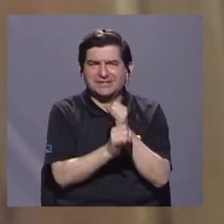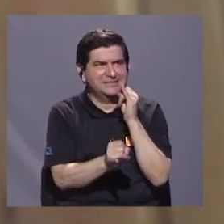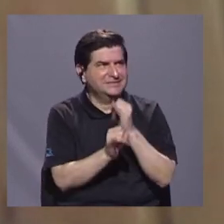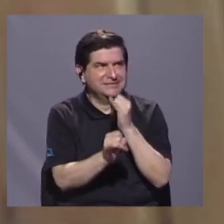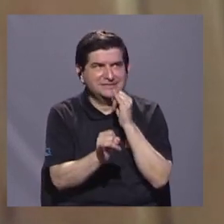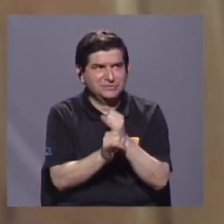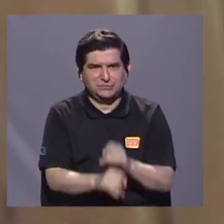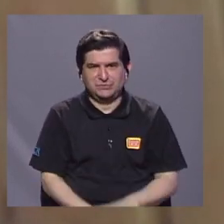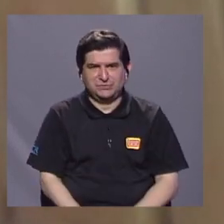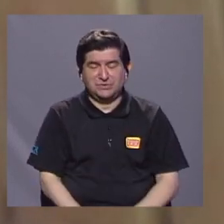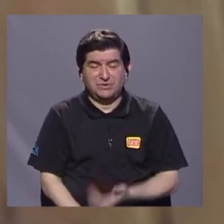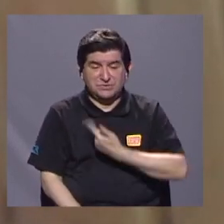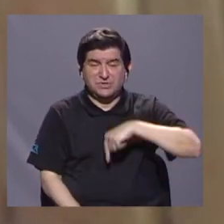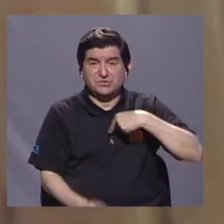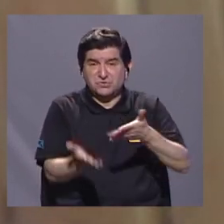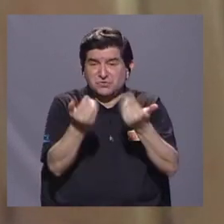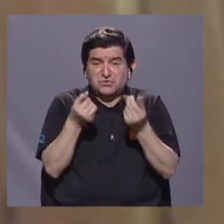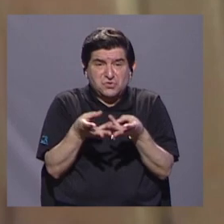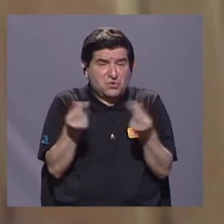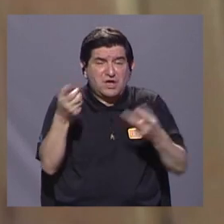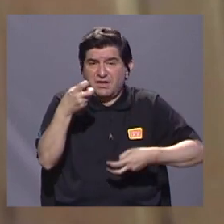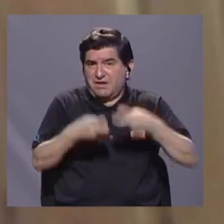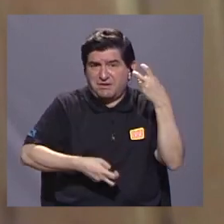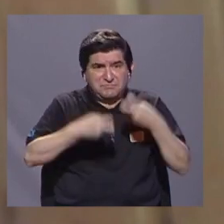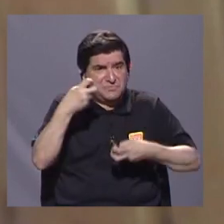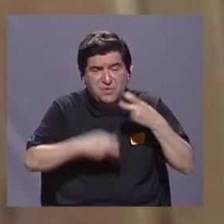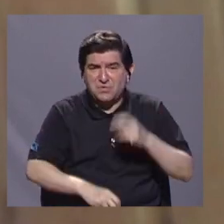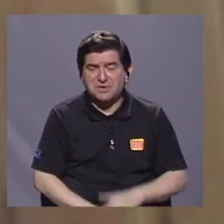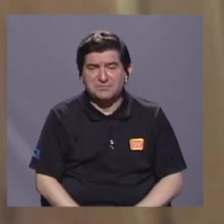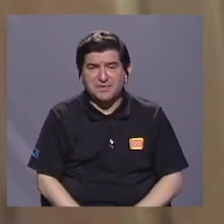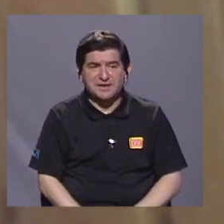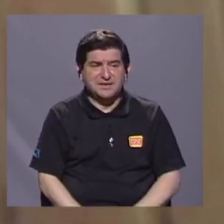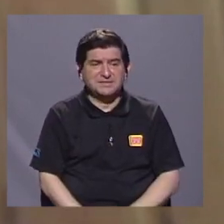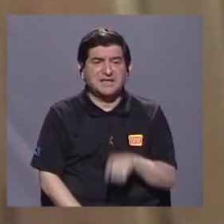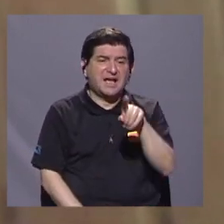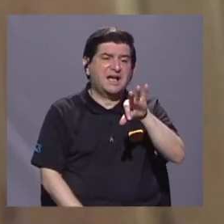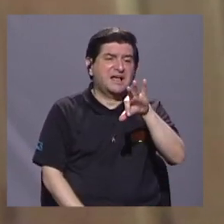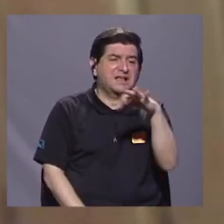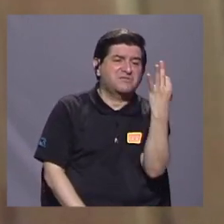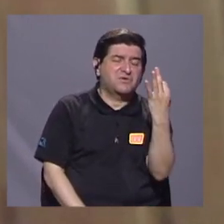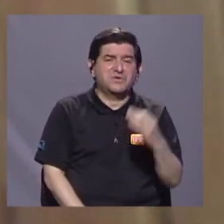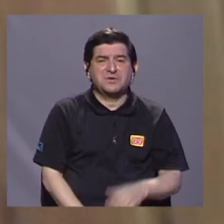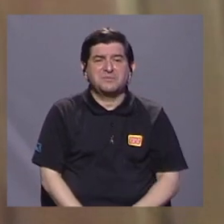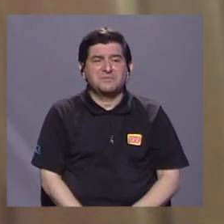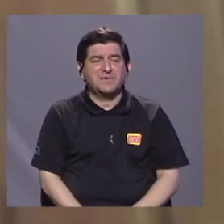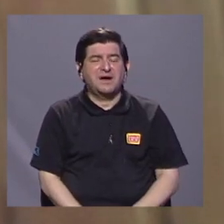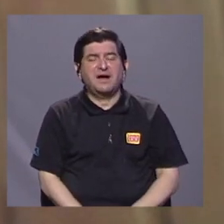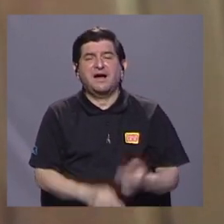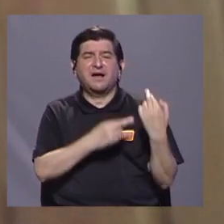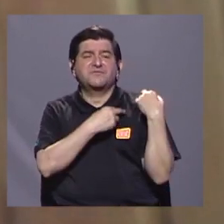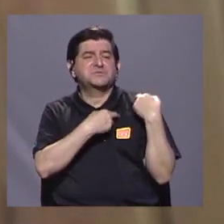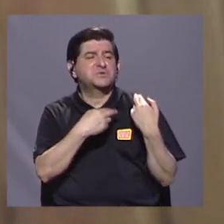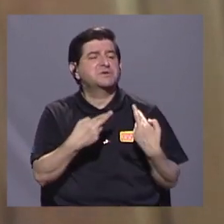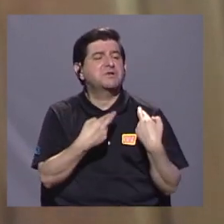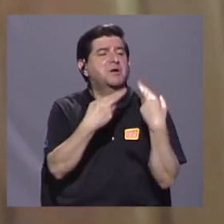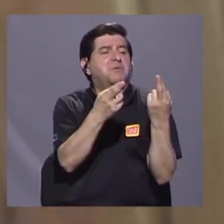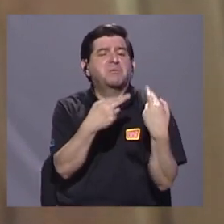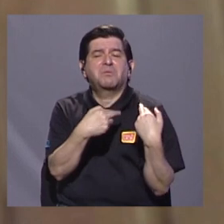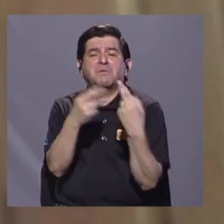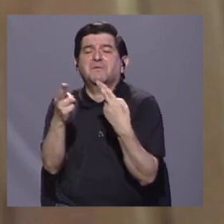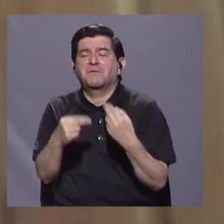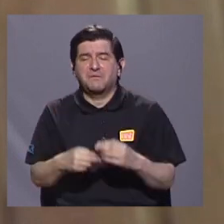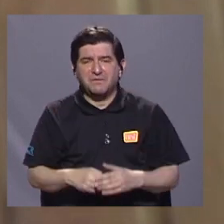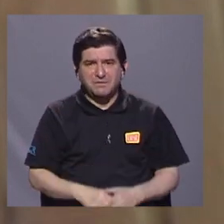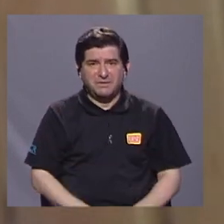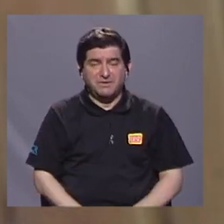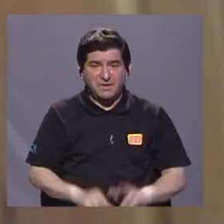y cuando no queremos resolver los problemas, pues los resolvemos de esa forma, ¿verdad? Pasándonos la bola de uno a otro y al final,